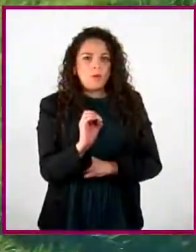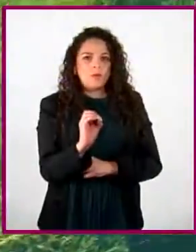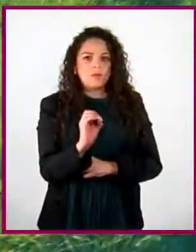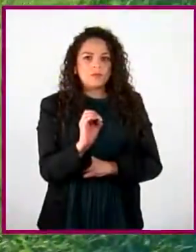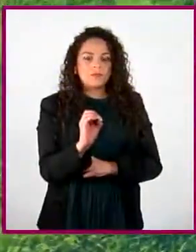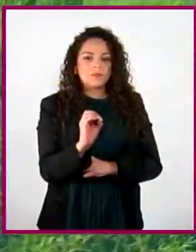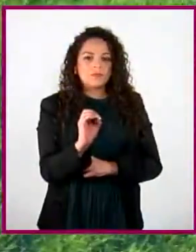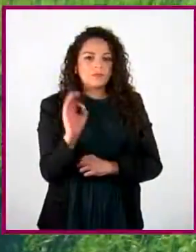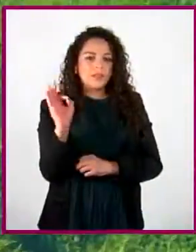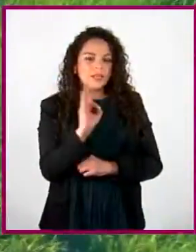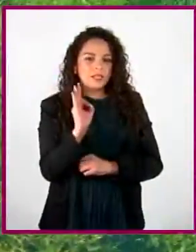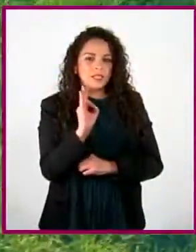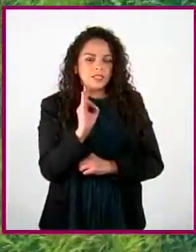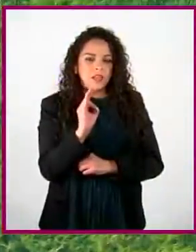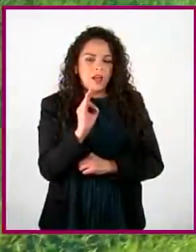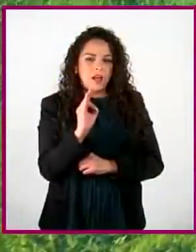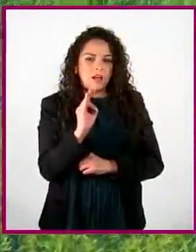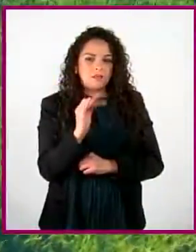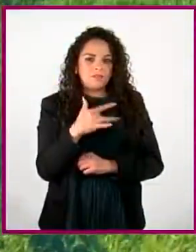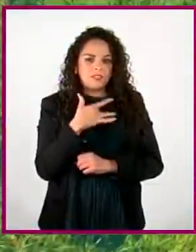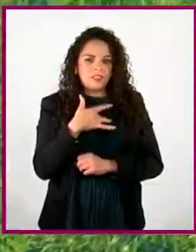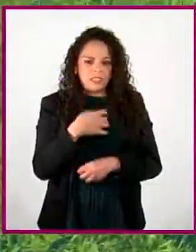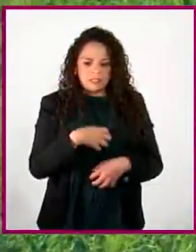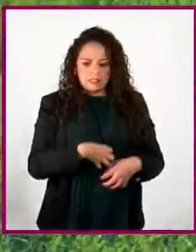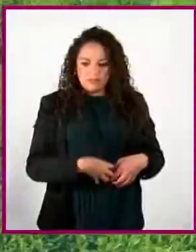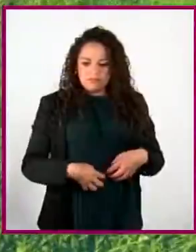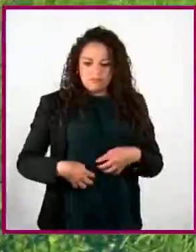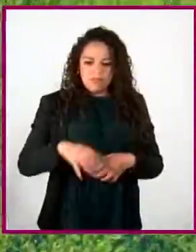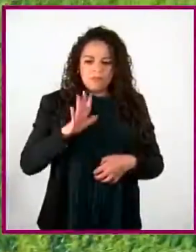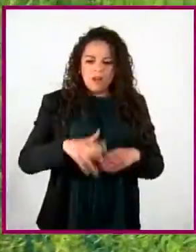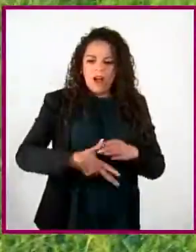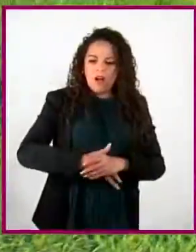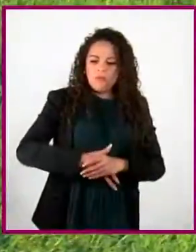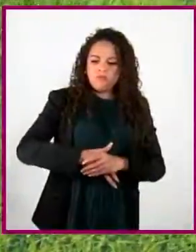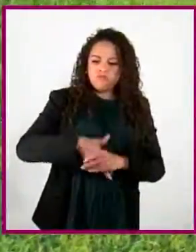sensación es el estómago, como si sintieras un vacío.